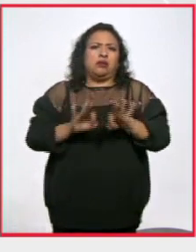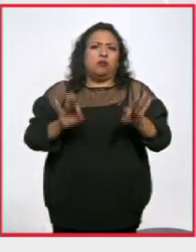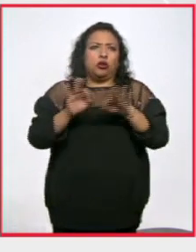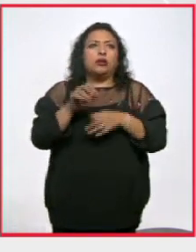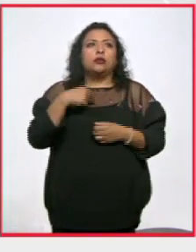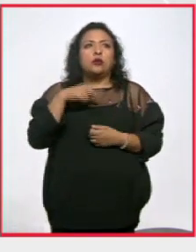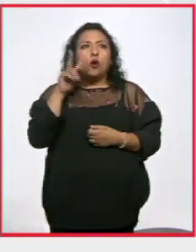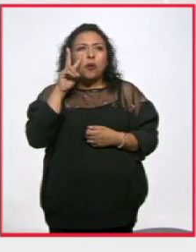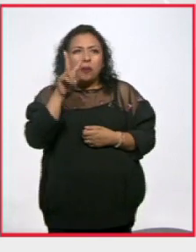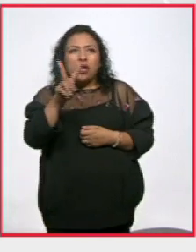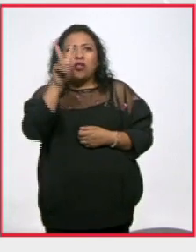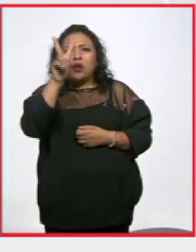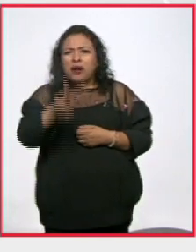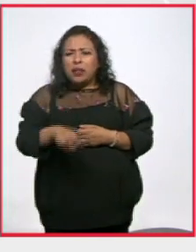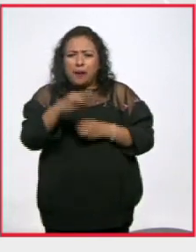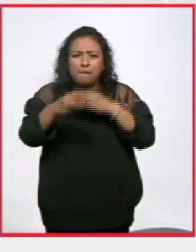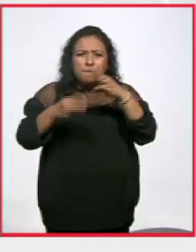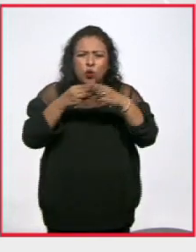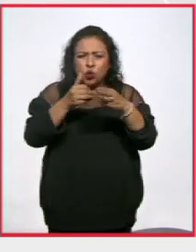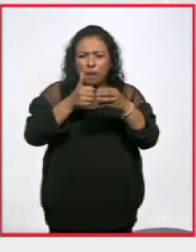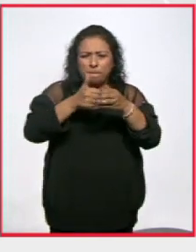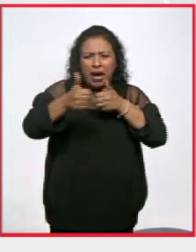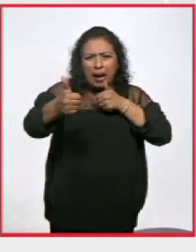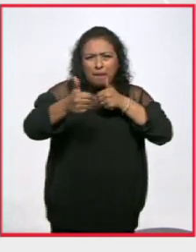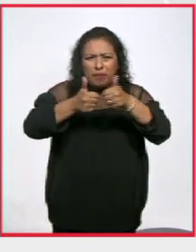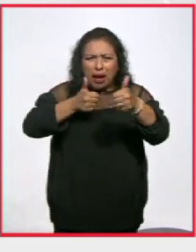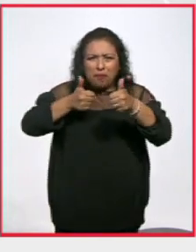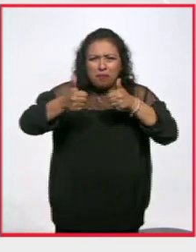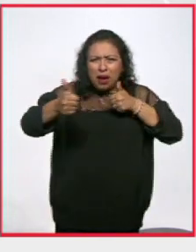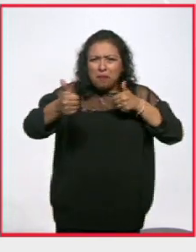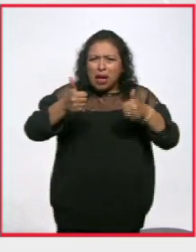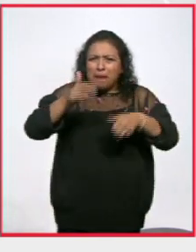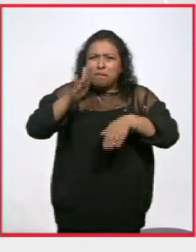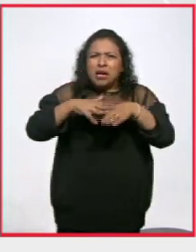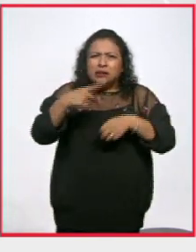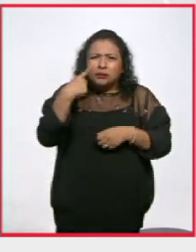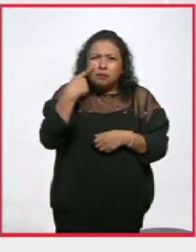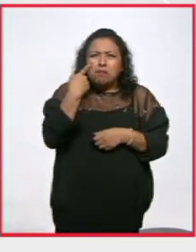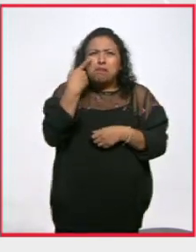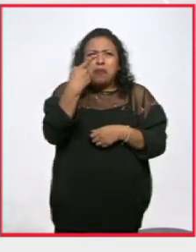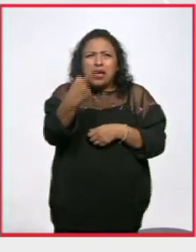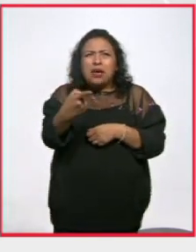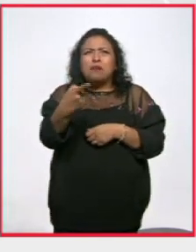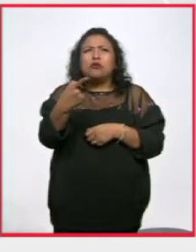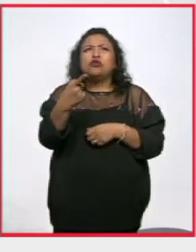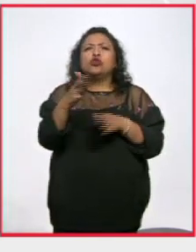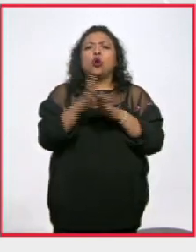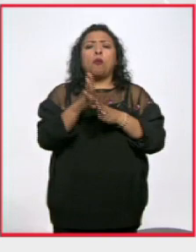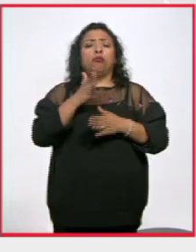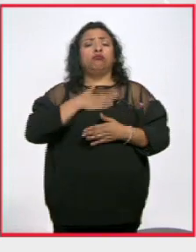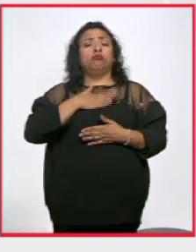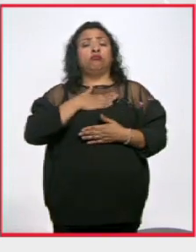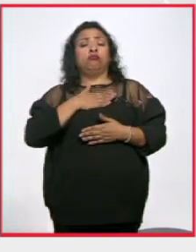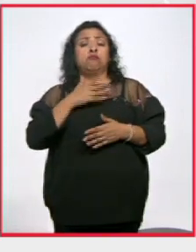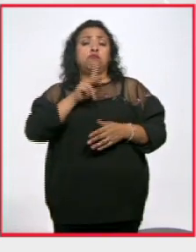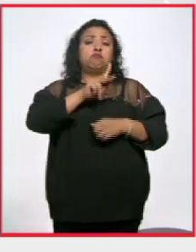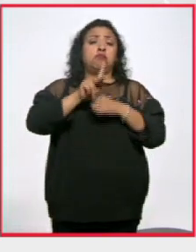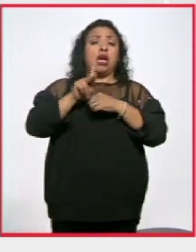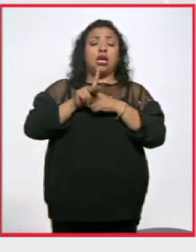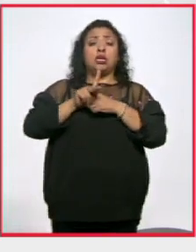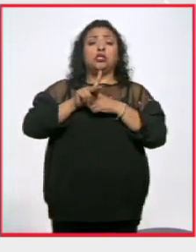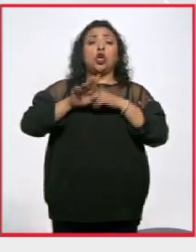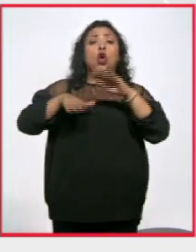ante un mundo fragmentado donde predomina y se contrapone el patriotismo con el